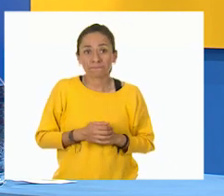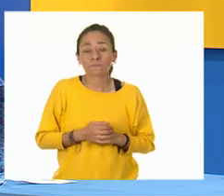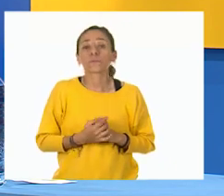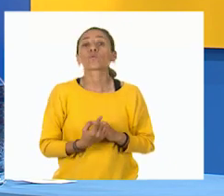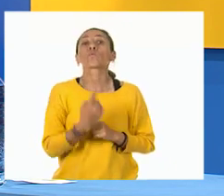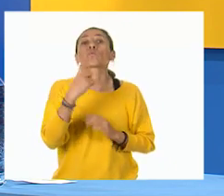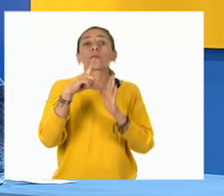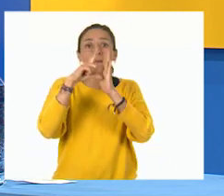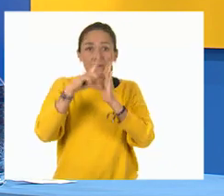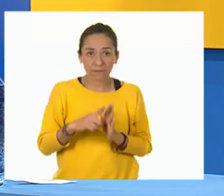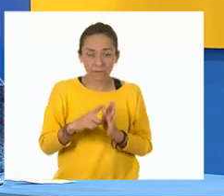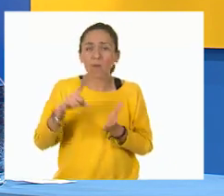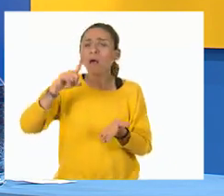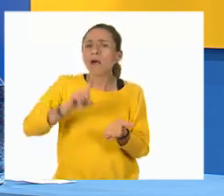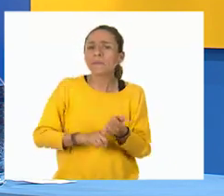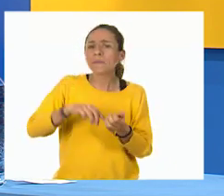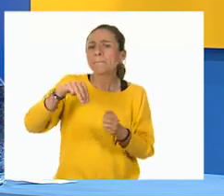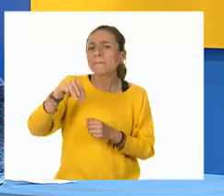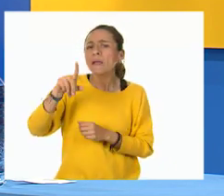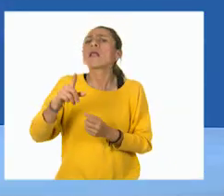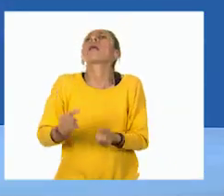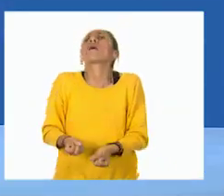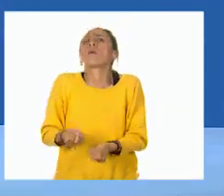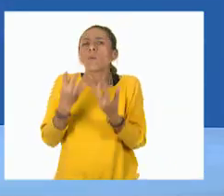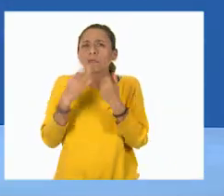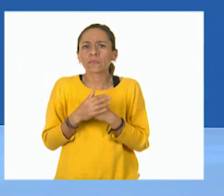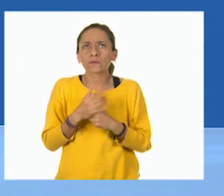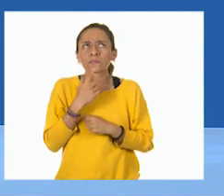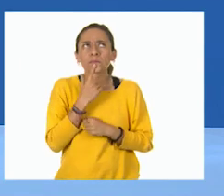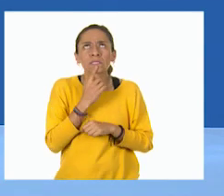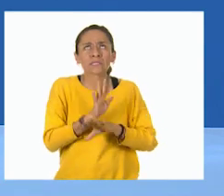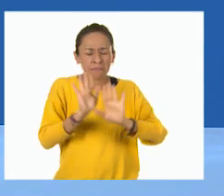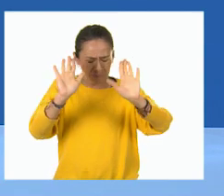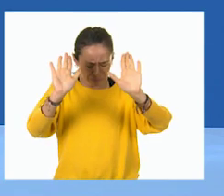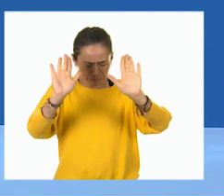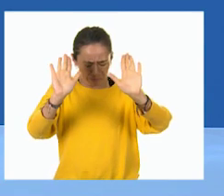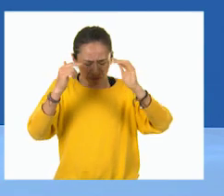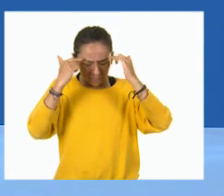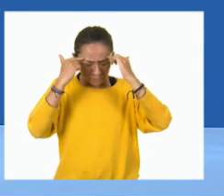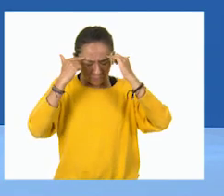equivale un litro? ¡Oh! Déjenme concentro.